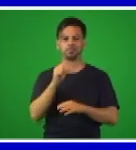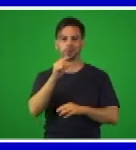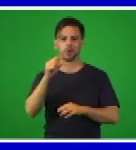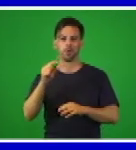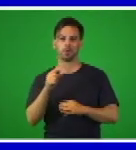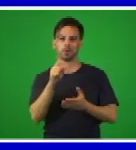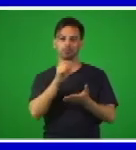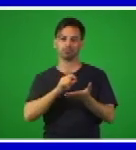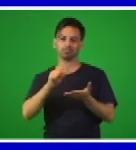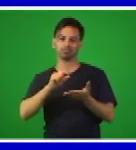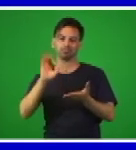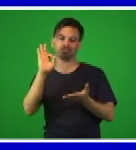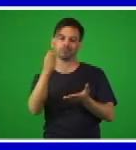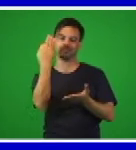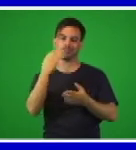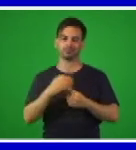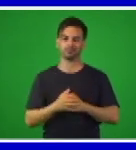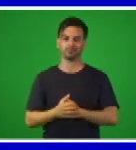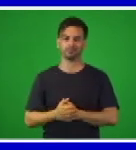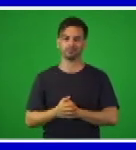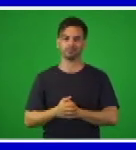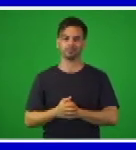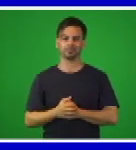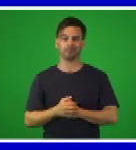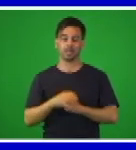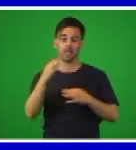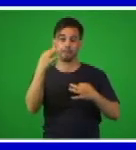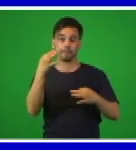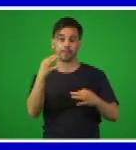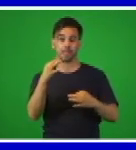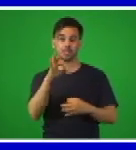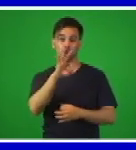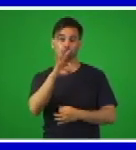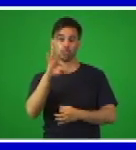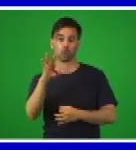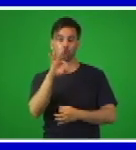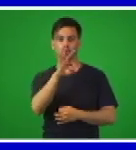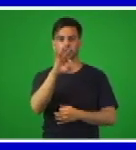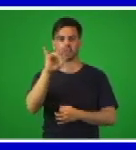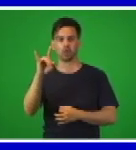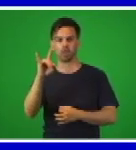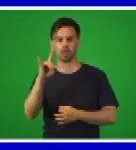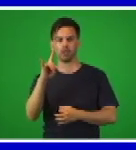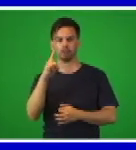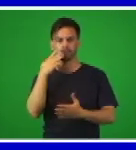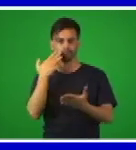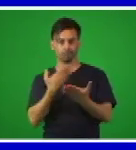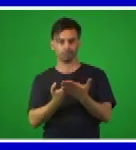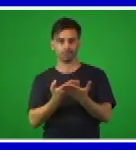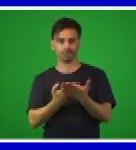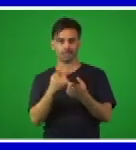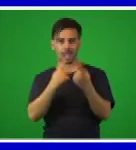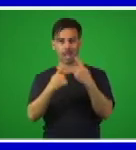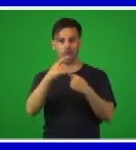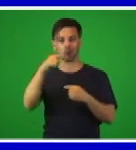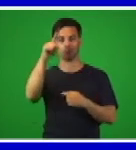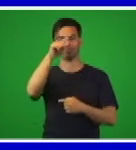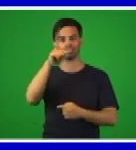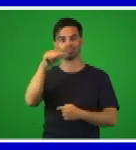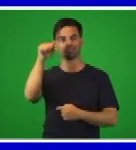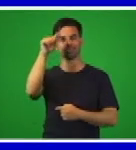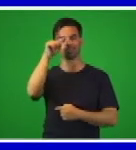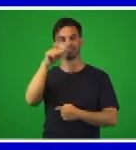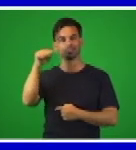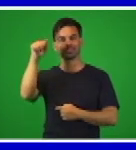letra en cada uno de ustedes escolares de cuarto grado. En las páginas 88 y 89 aparecen trazos para que